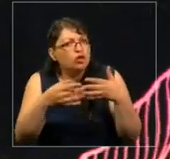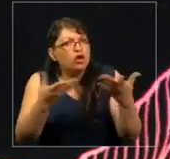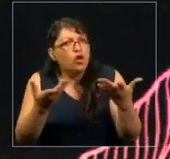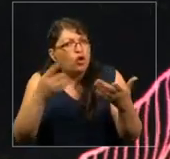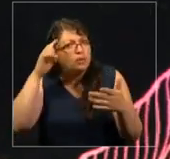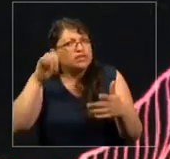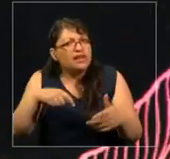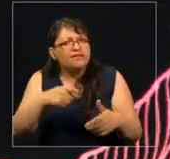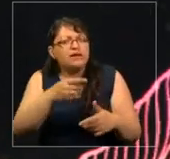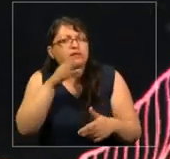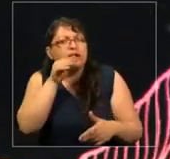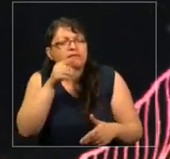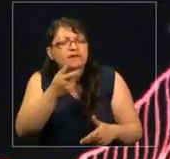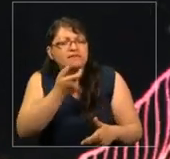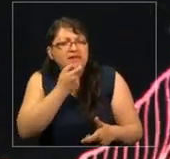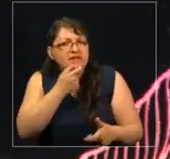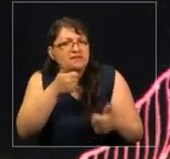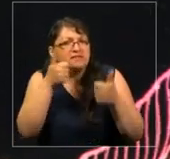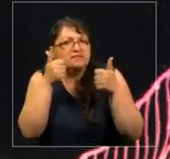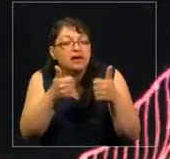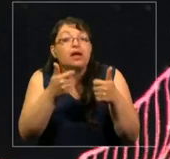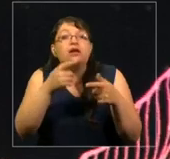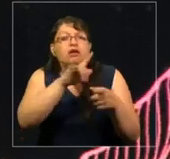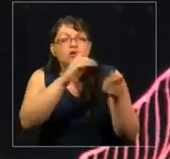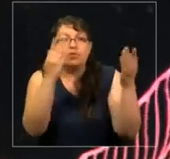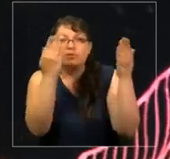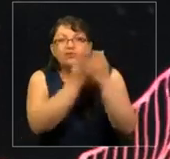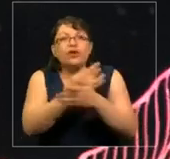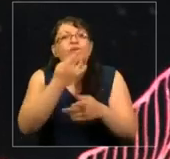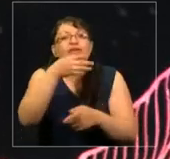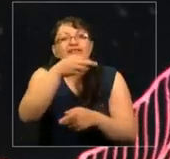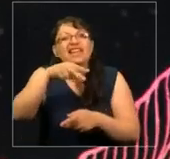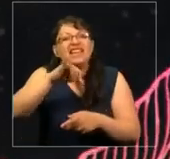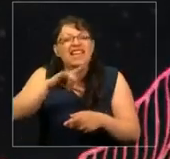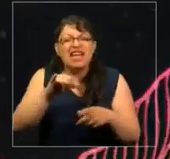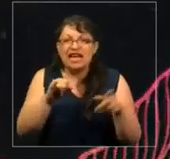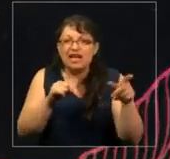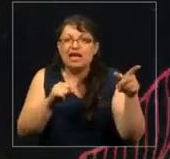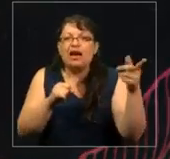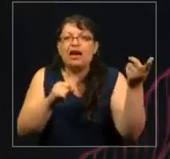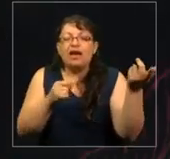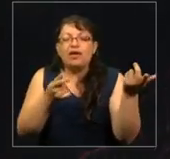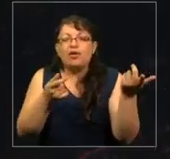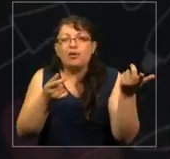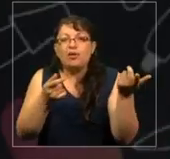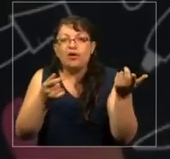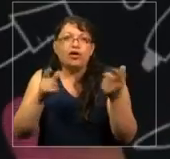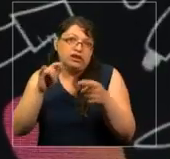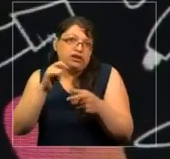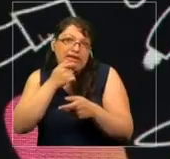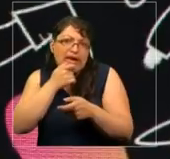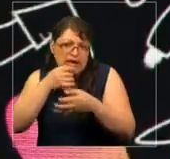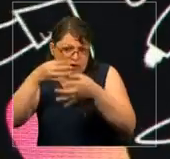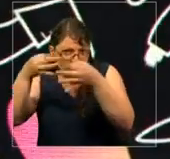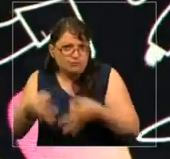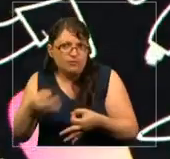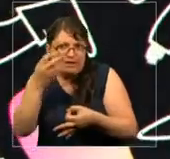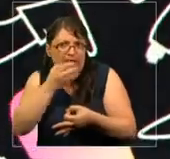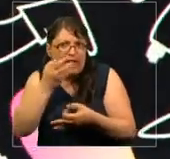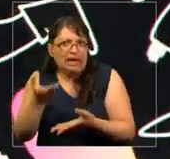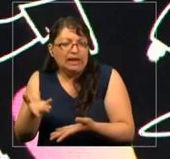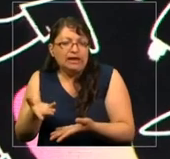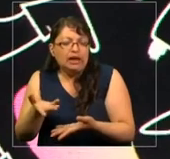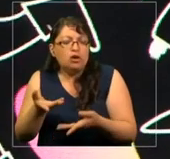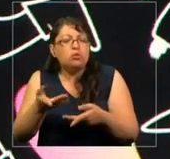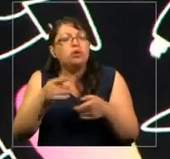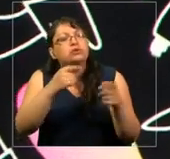a hablar inglés tan bien? Y estaba confundida cuando yo le dije que Nigeria tiene inglés como un idioma oficial. Y me